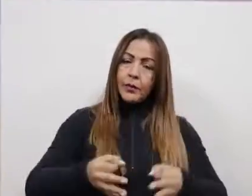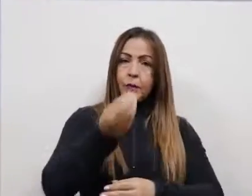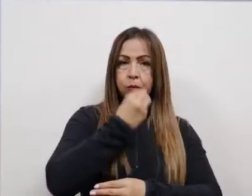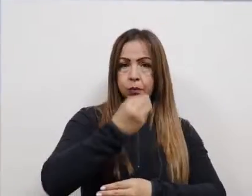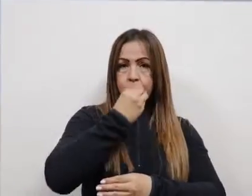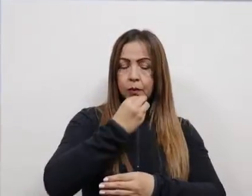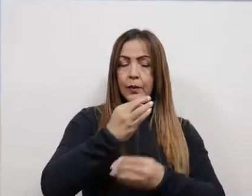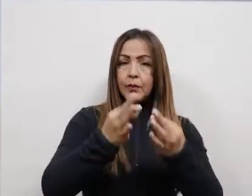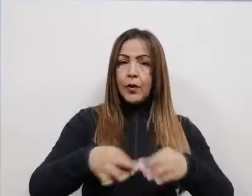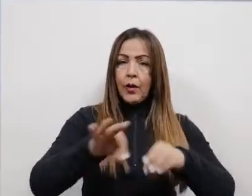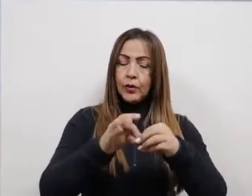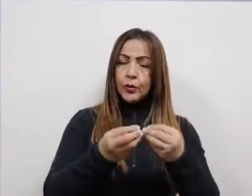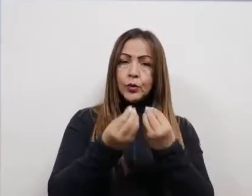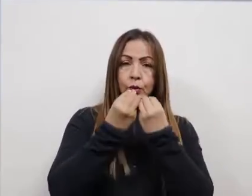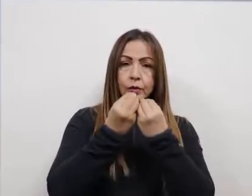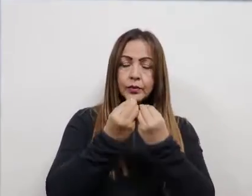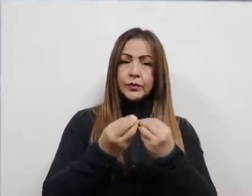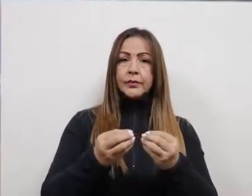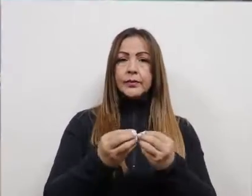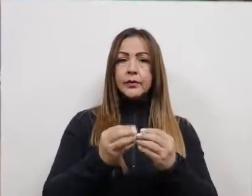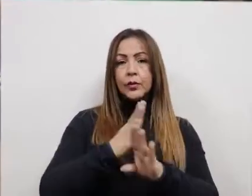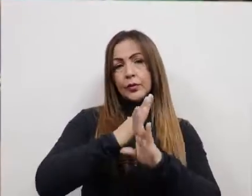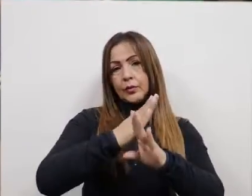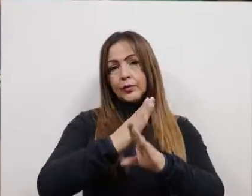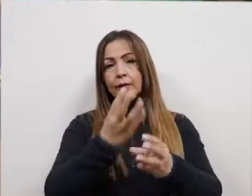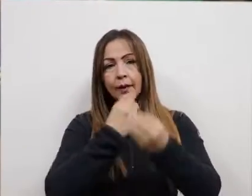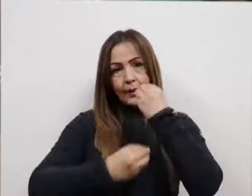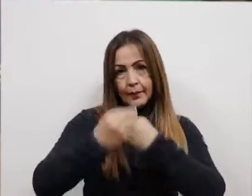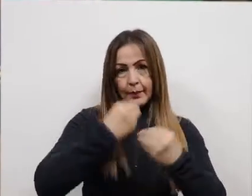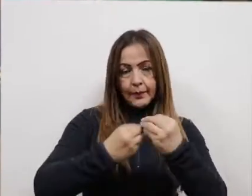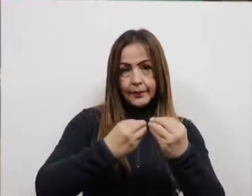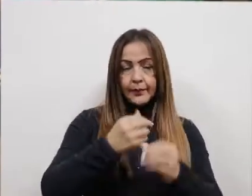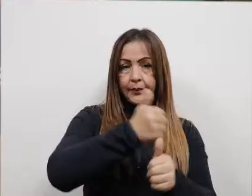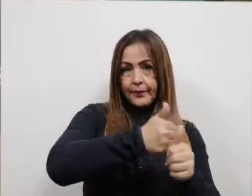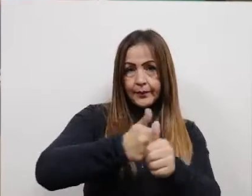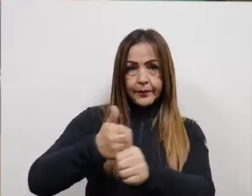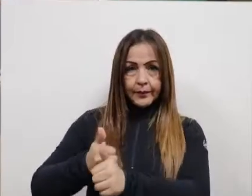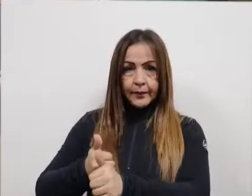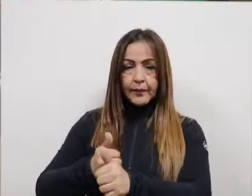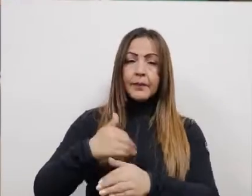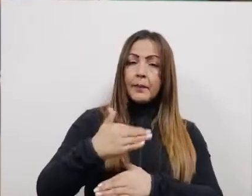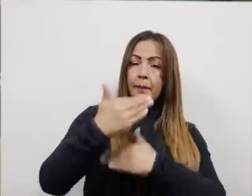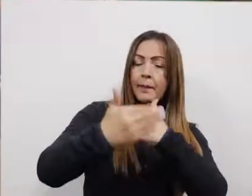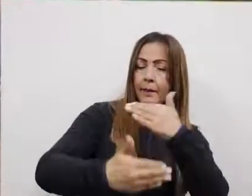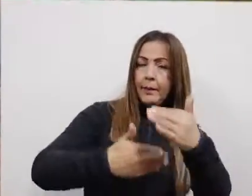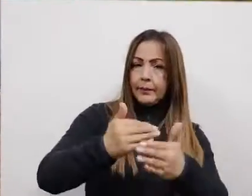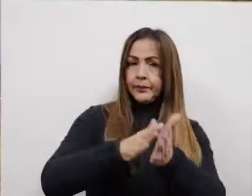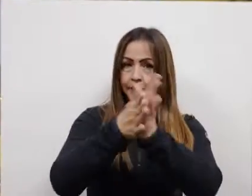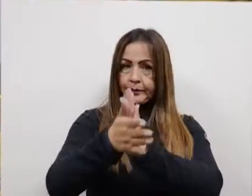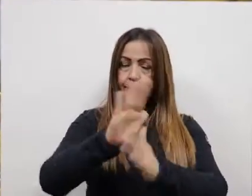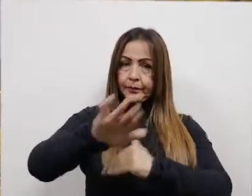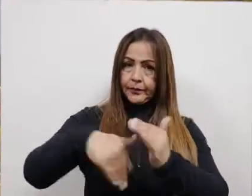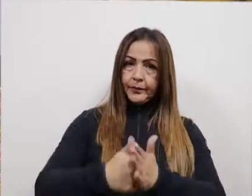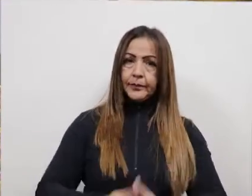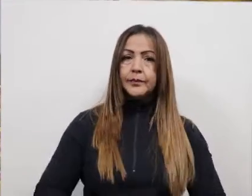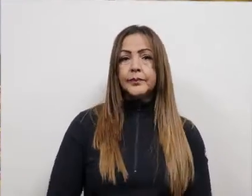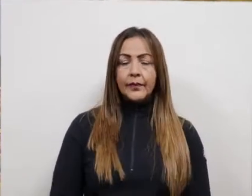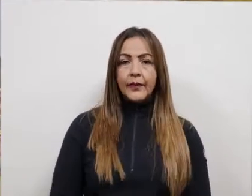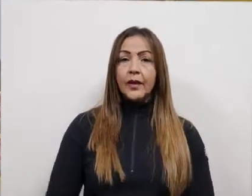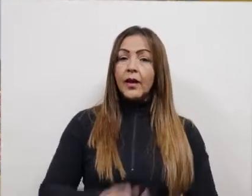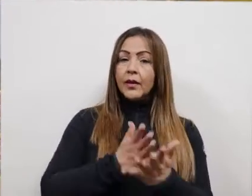Nutricional, la cual también incluye la inspección, vigilancia y control de los alimentos, lo cual se ampliará más adelante.